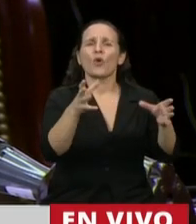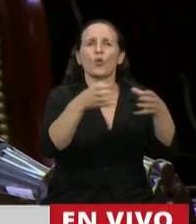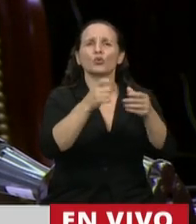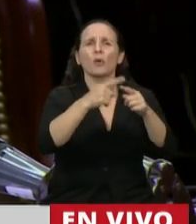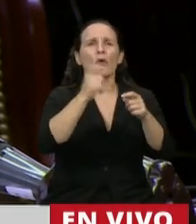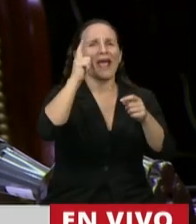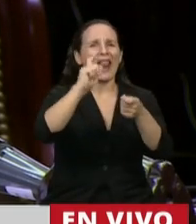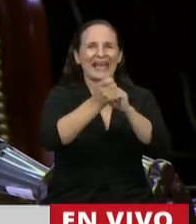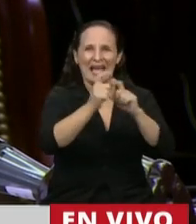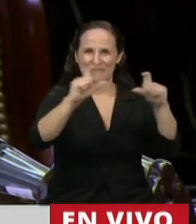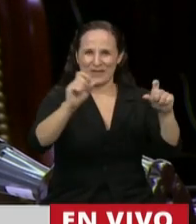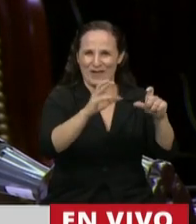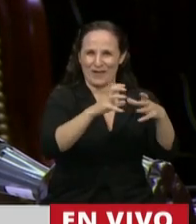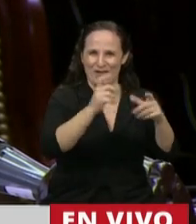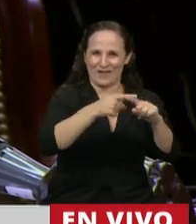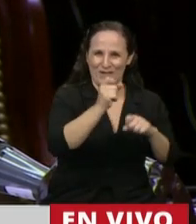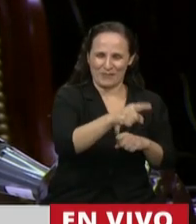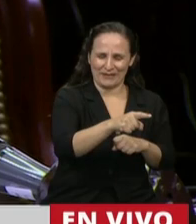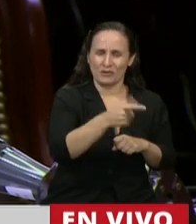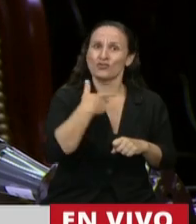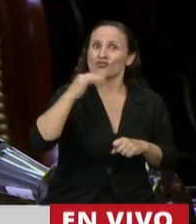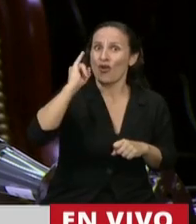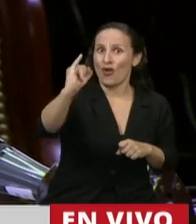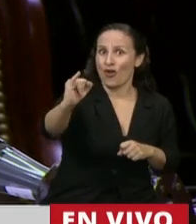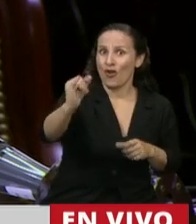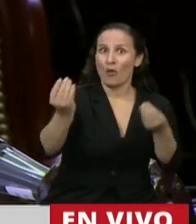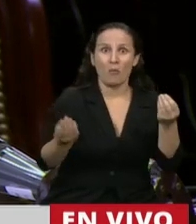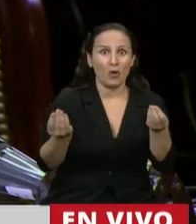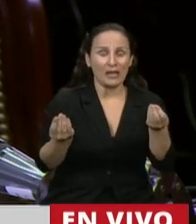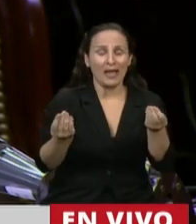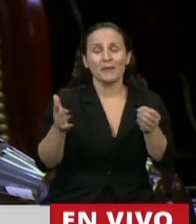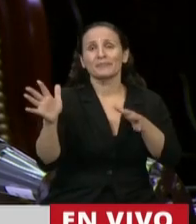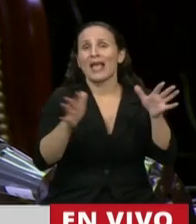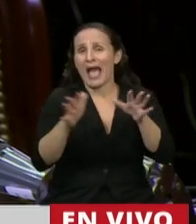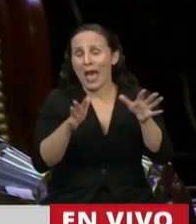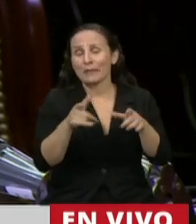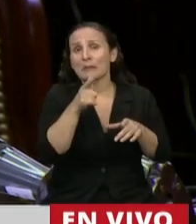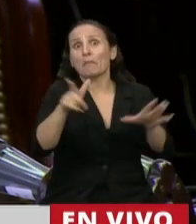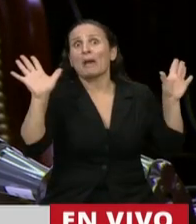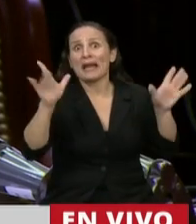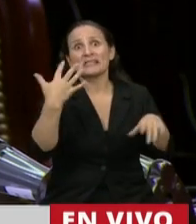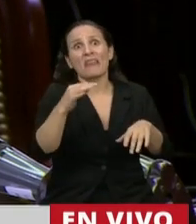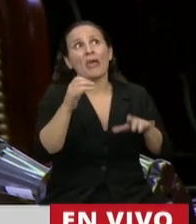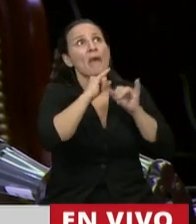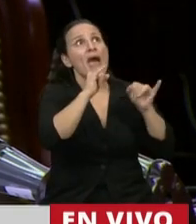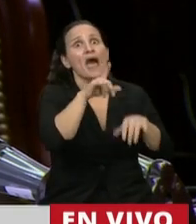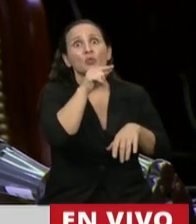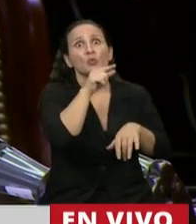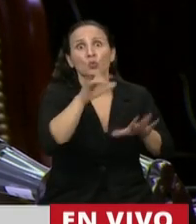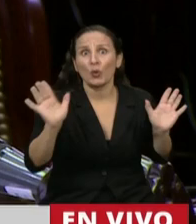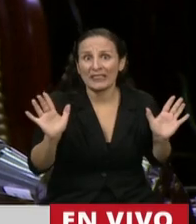Se lo hago saber porque pareciera que hay veces que las cosas se tienen que hacer vía Twitter. Yo le voy a decir que